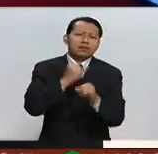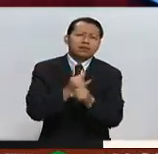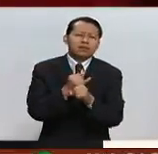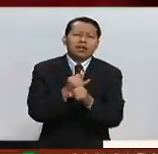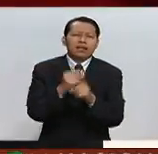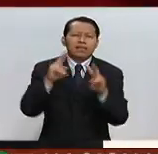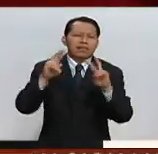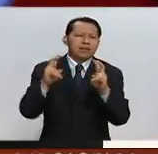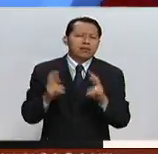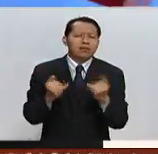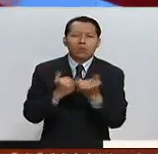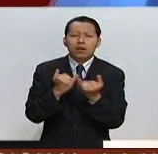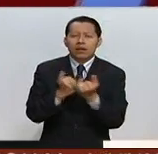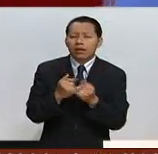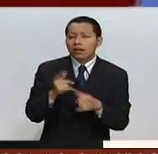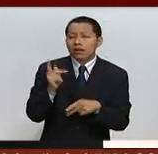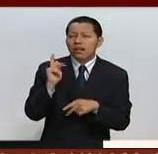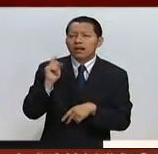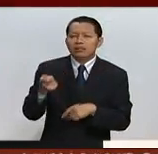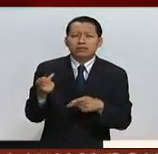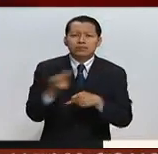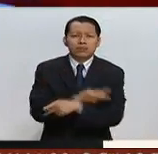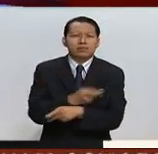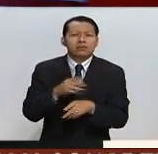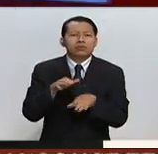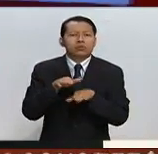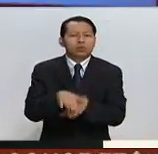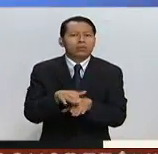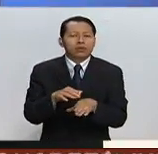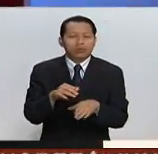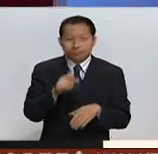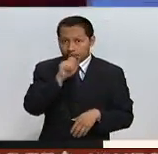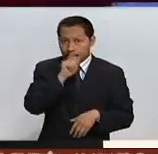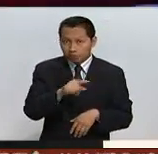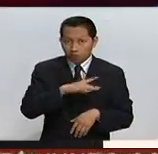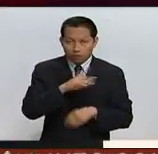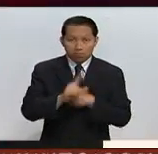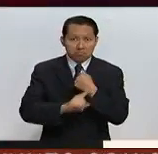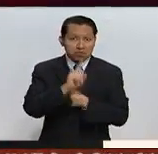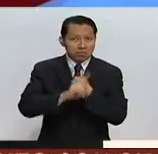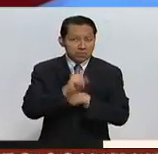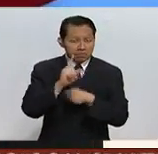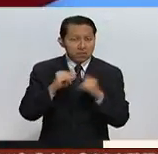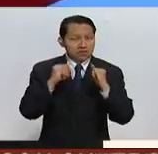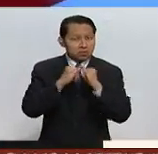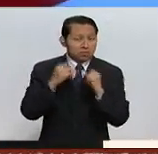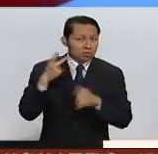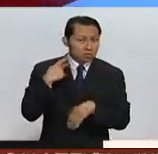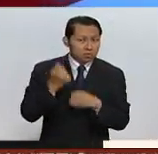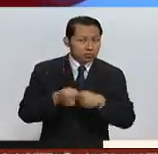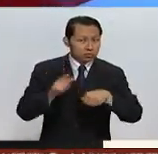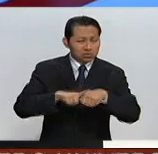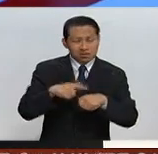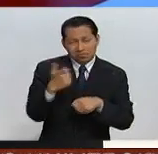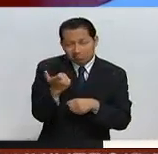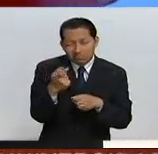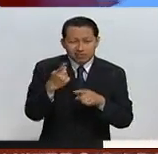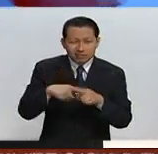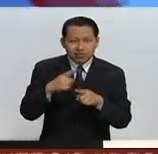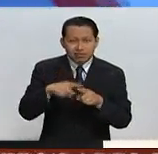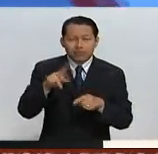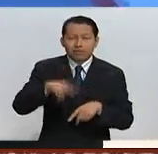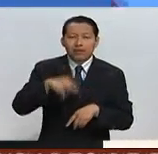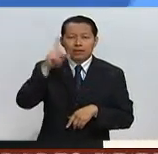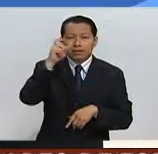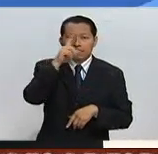quien nos dará su primera lectura sobre pues esta crisis institucional, política, social, económica, en fin, difícil